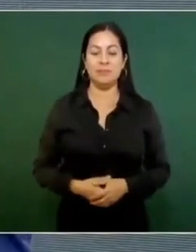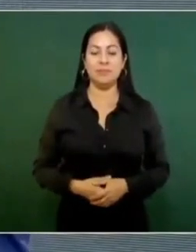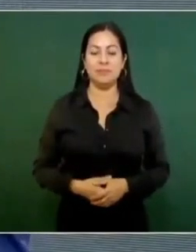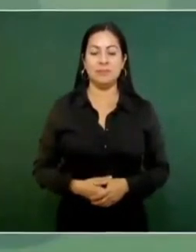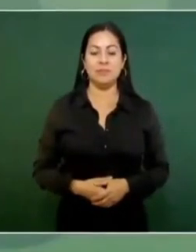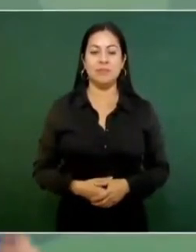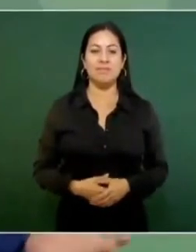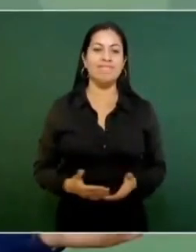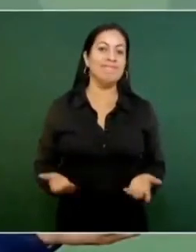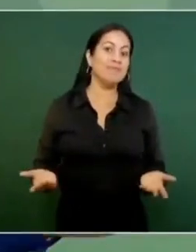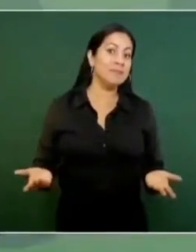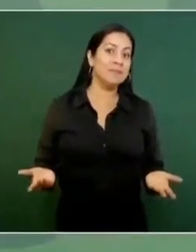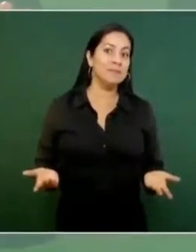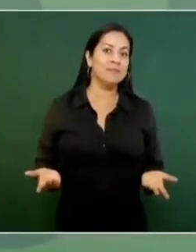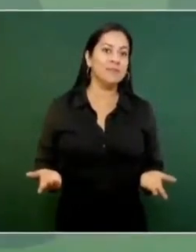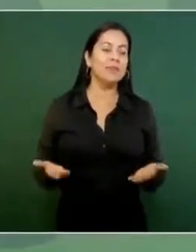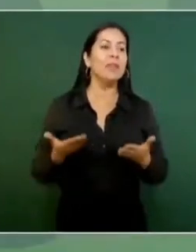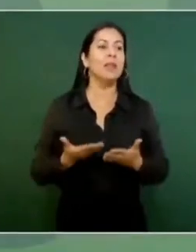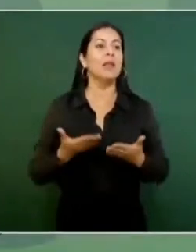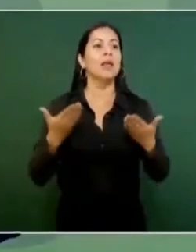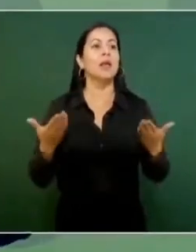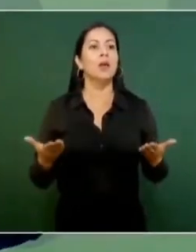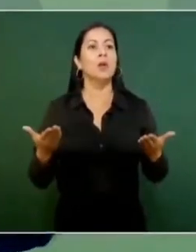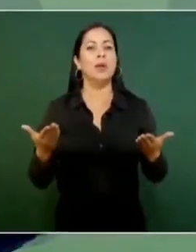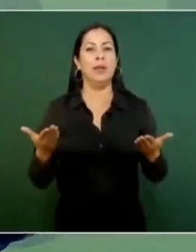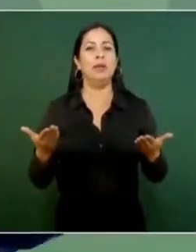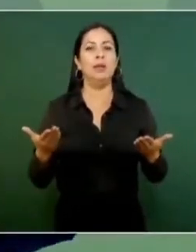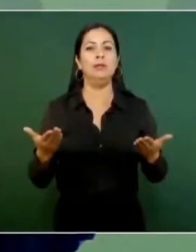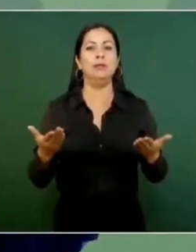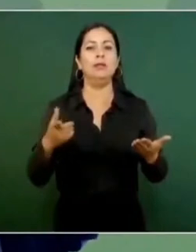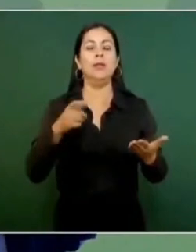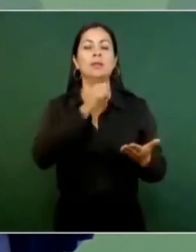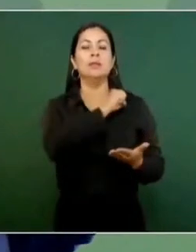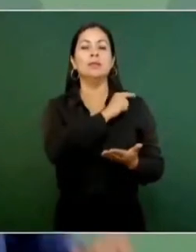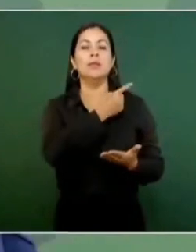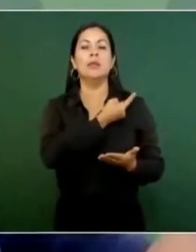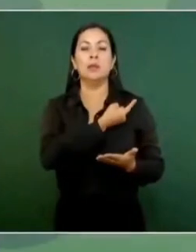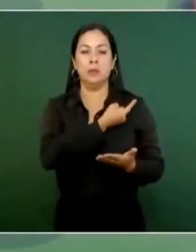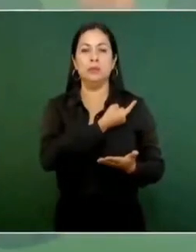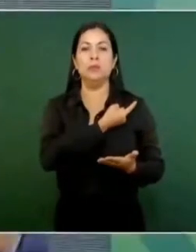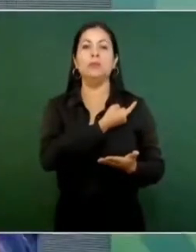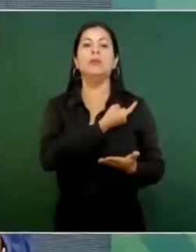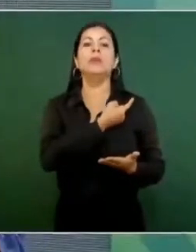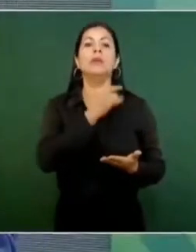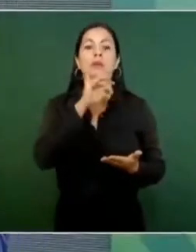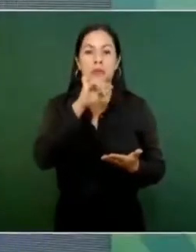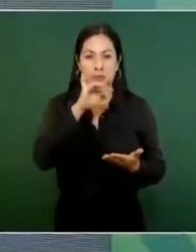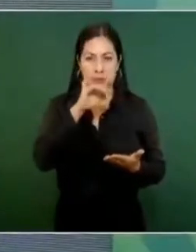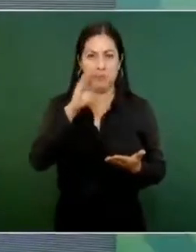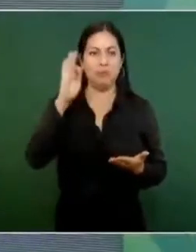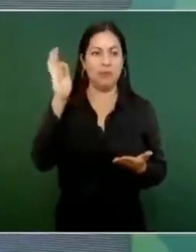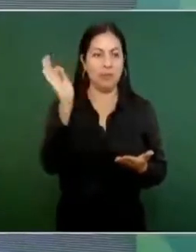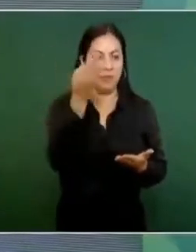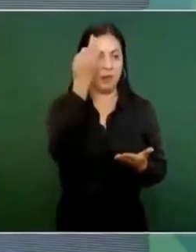Entonces, ahora en el caso de salud sí estamos federalizando,